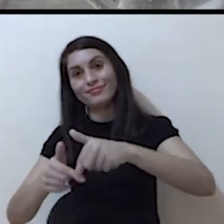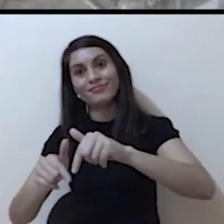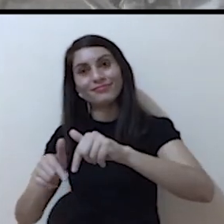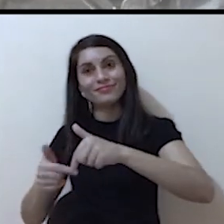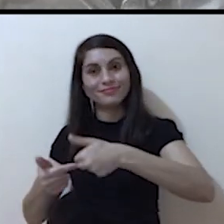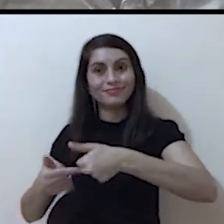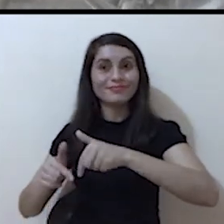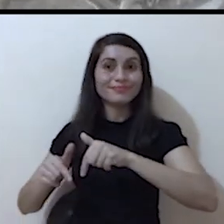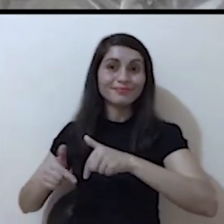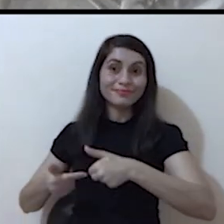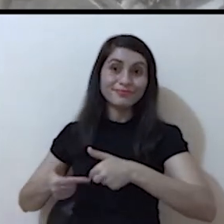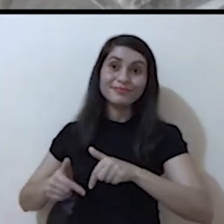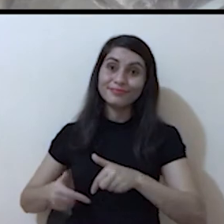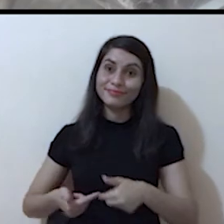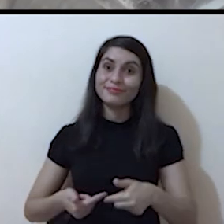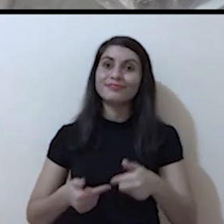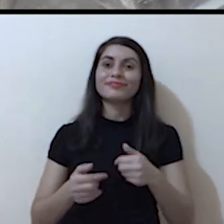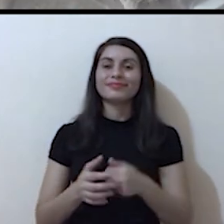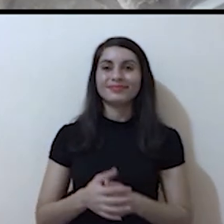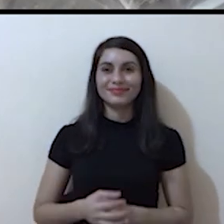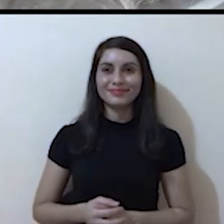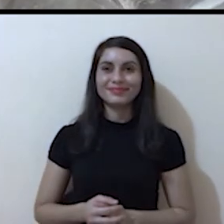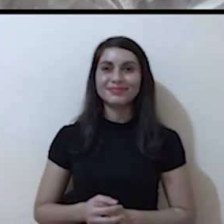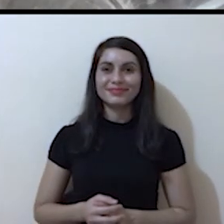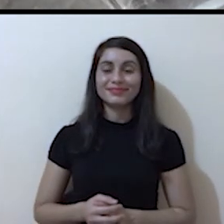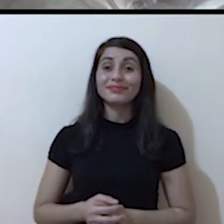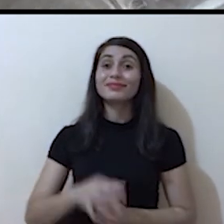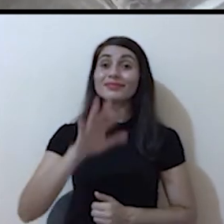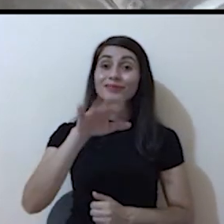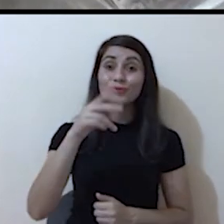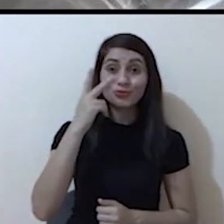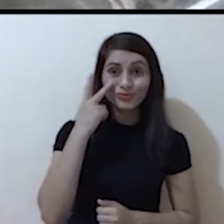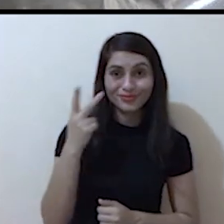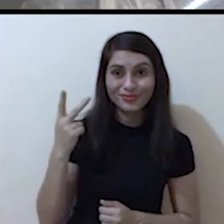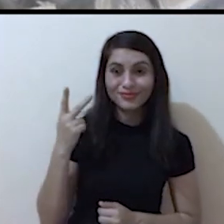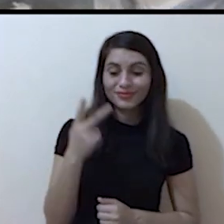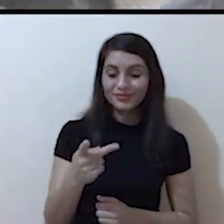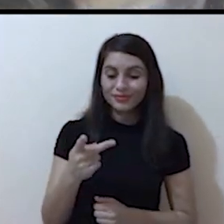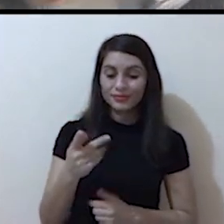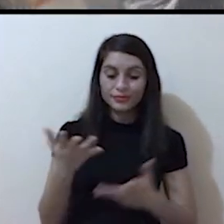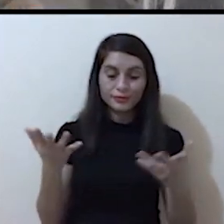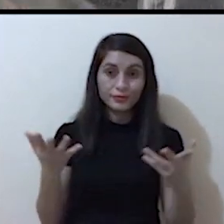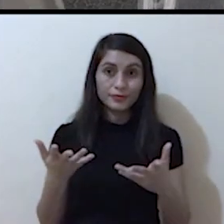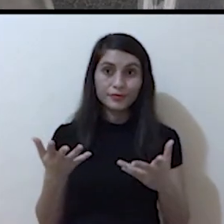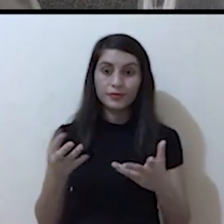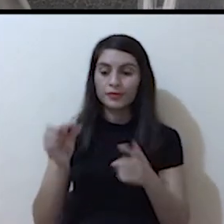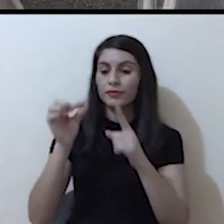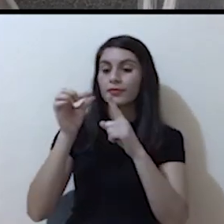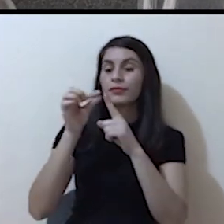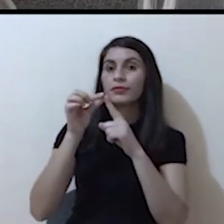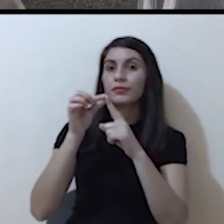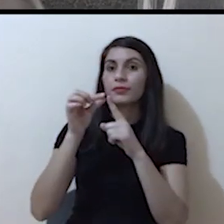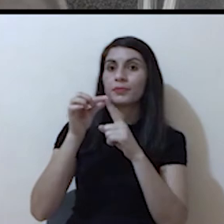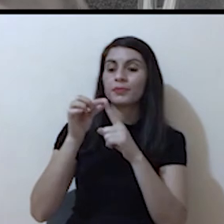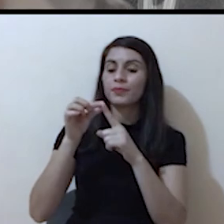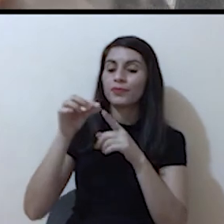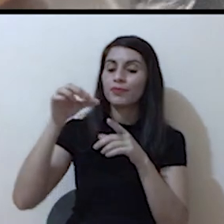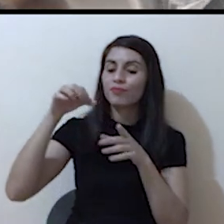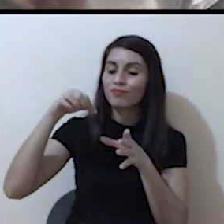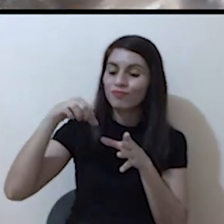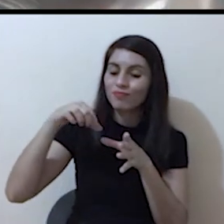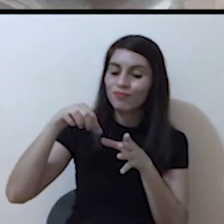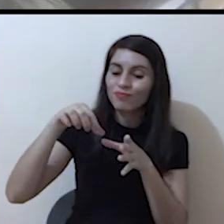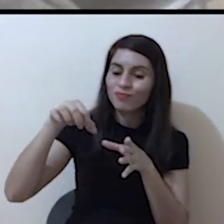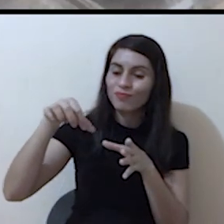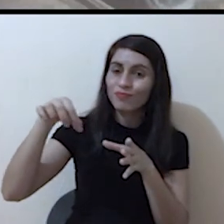copas de este cartón de huevos hacia otra. Observa ahora entonces qué sucede con la linaza, quien está simulando